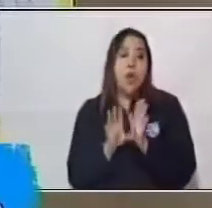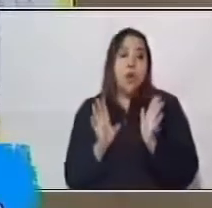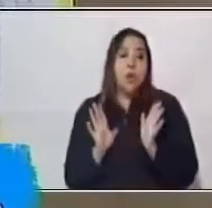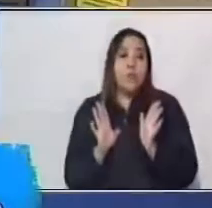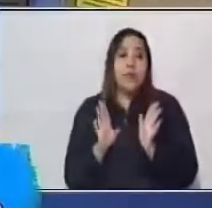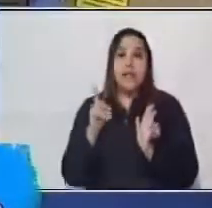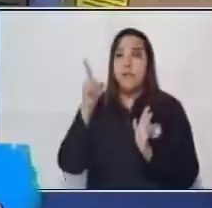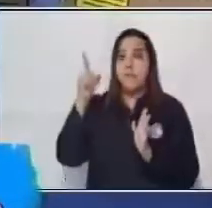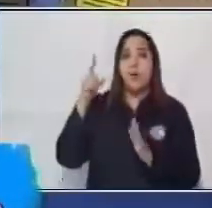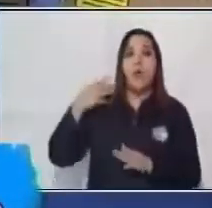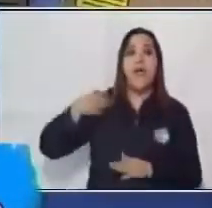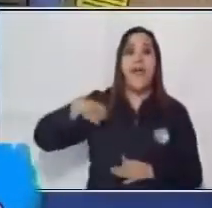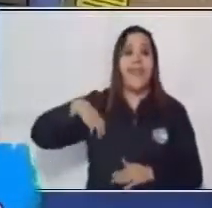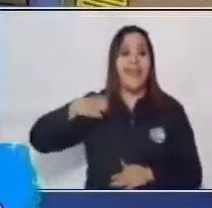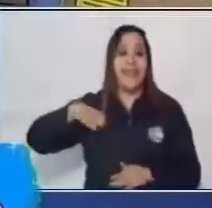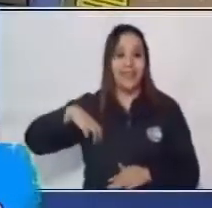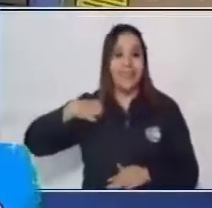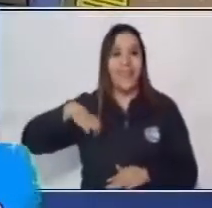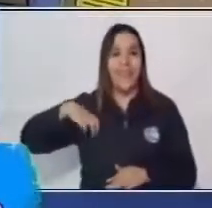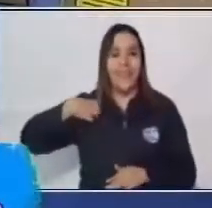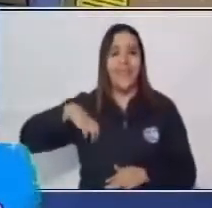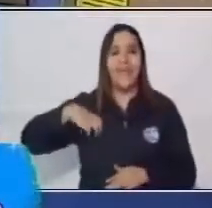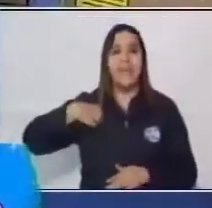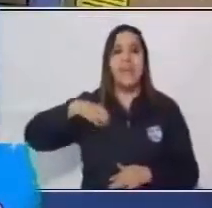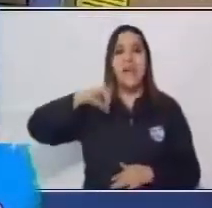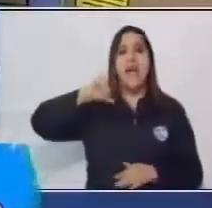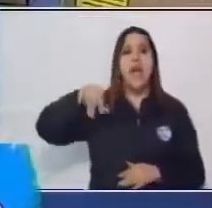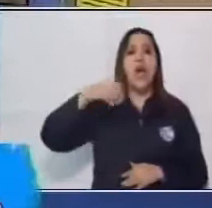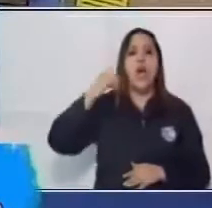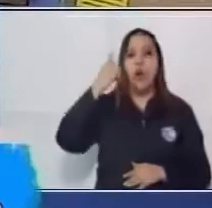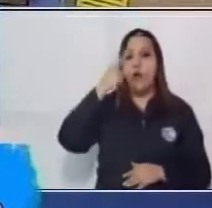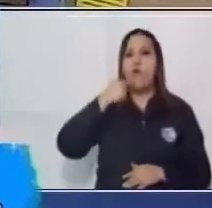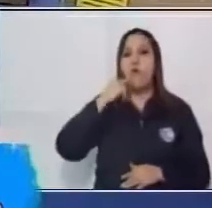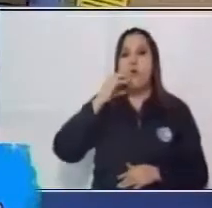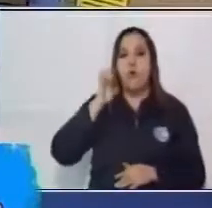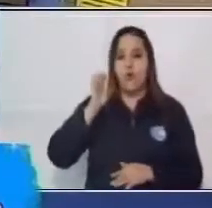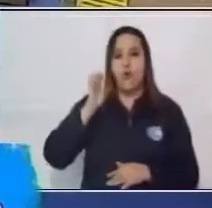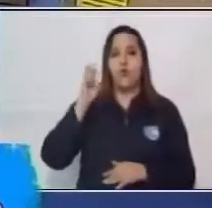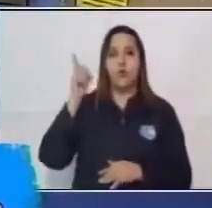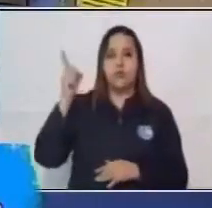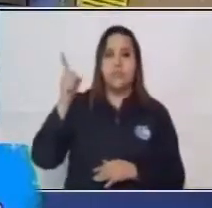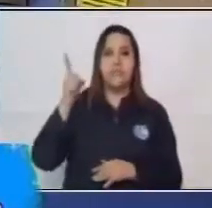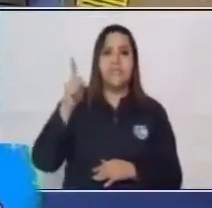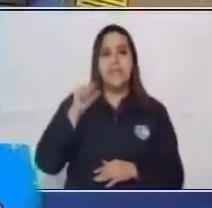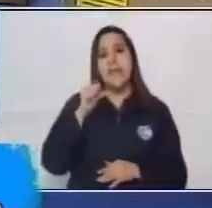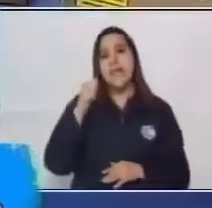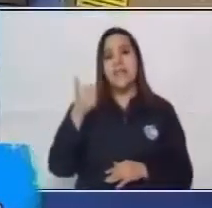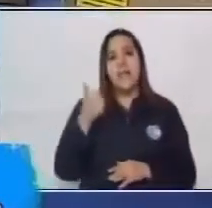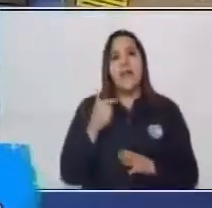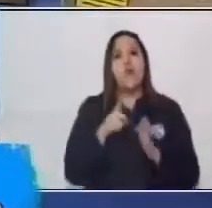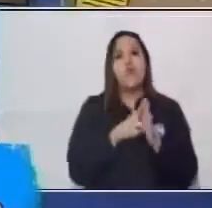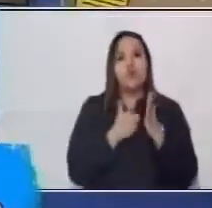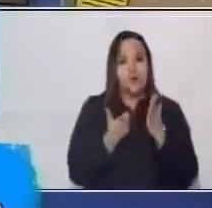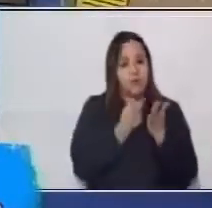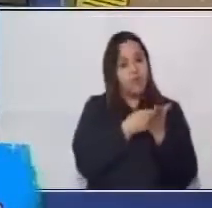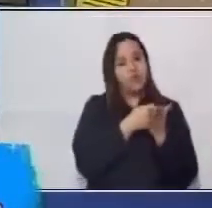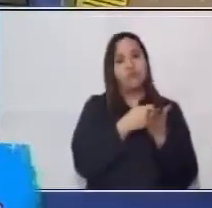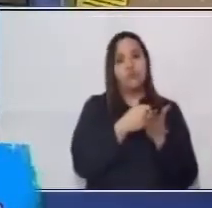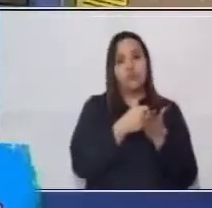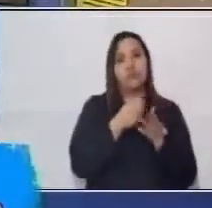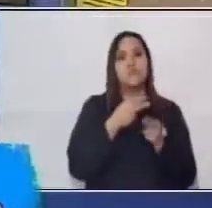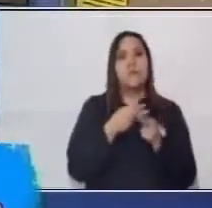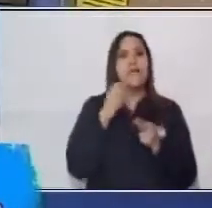Argentina a lo que es José Hernández con su obra Martín Fierro que era un gaucho. Entonces un gaucho